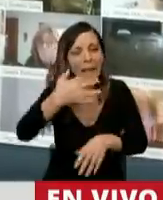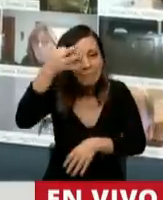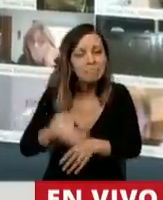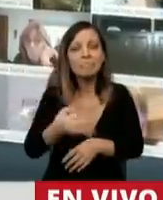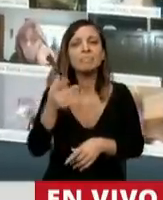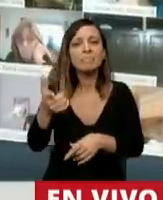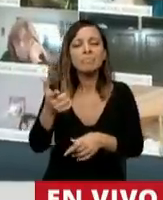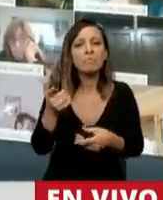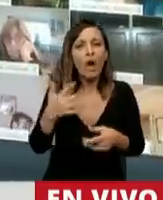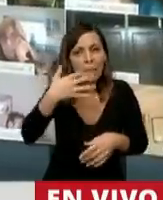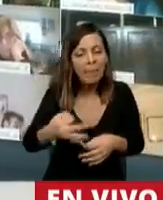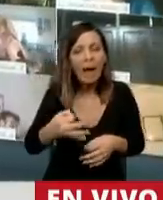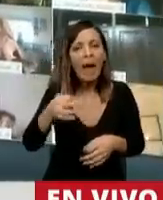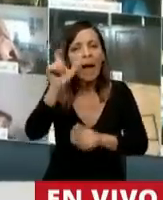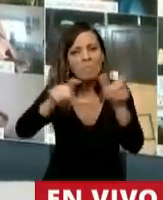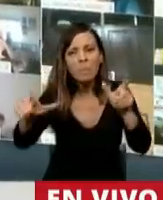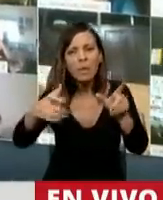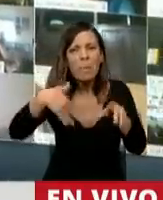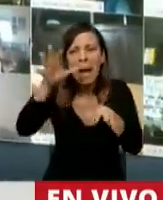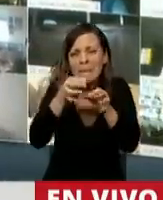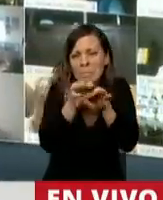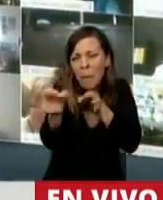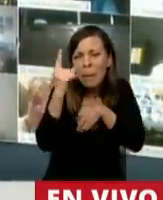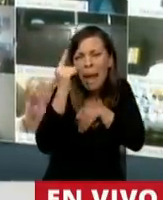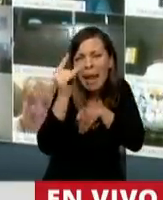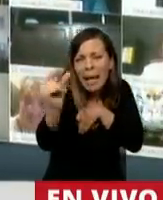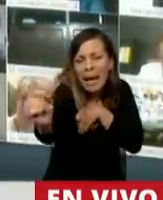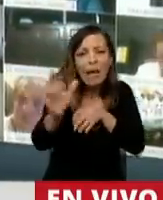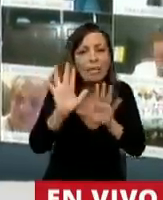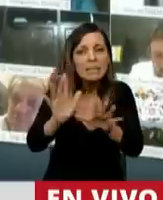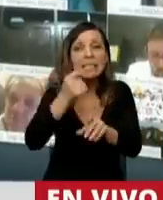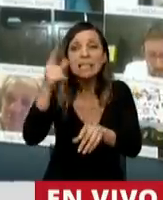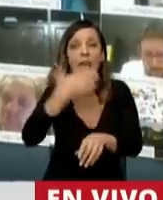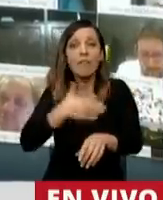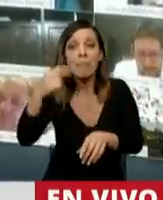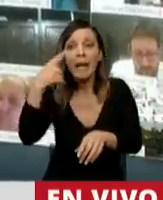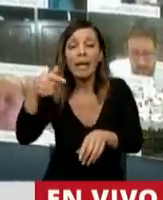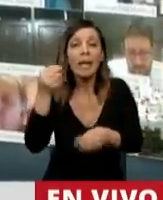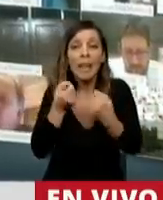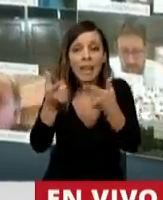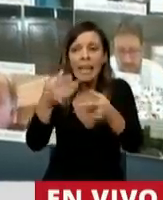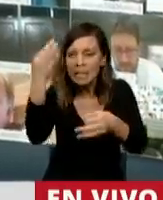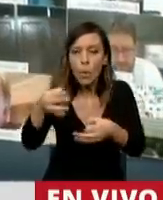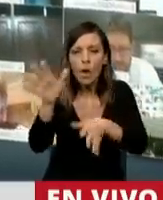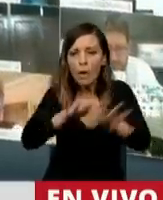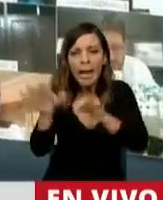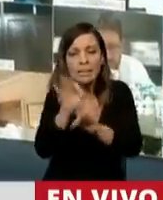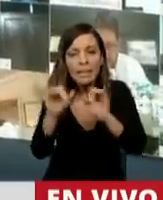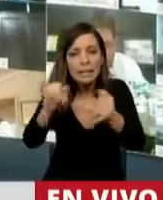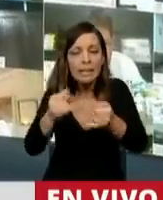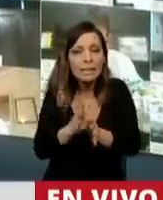intendente o una intendenta del pueblo más recóndito del interior, si el Fondo Monetario le da ese dinero, le gana la elección de punta a punta.